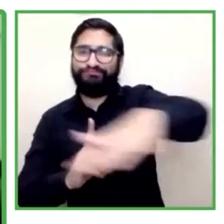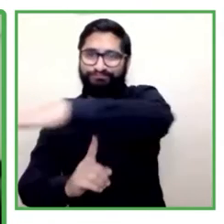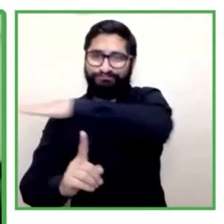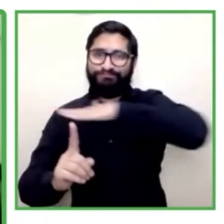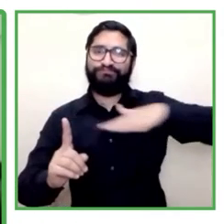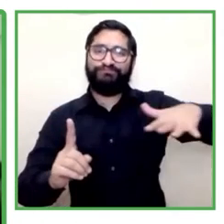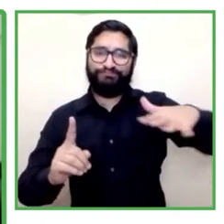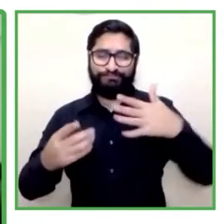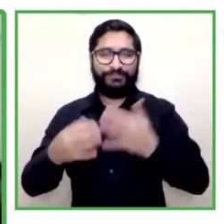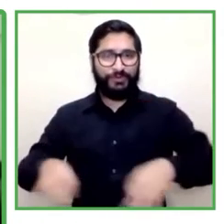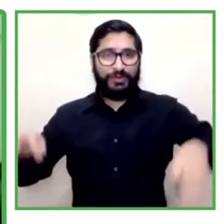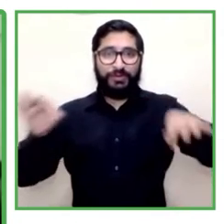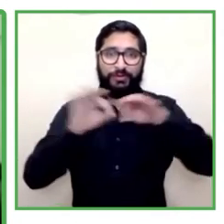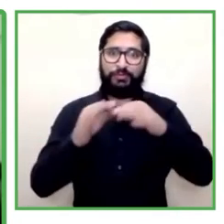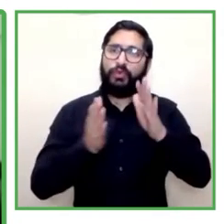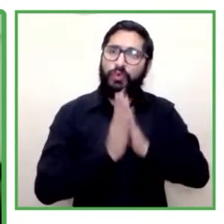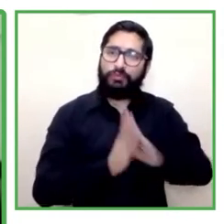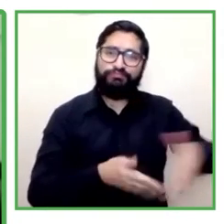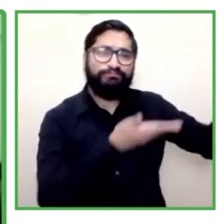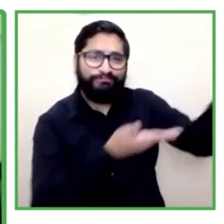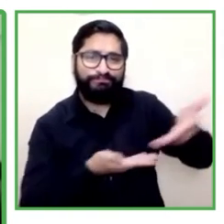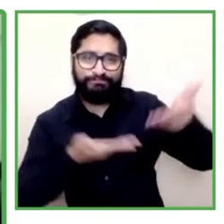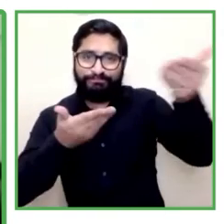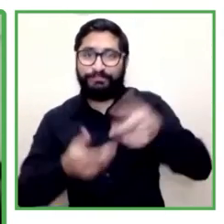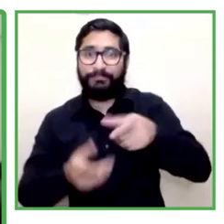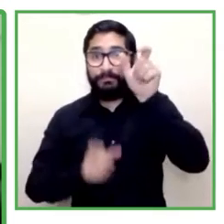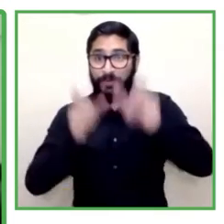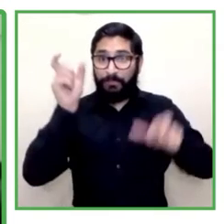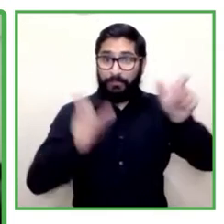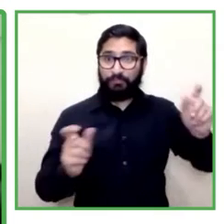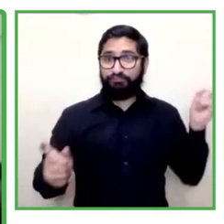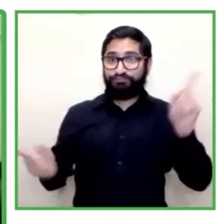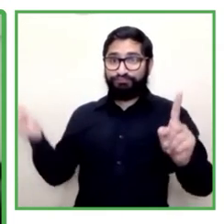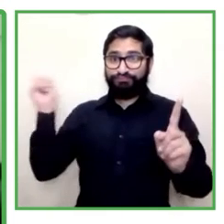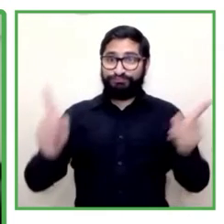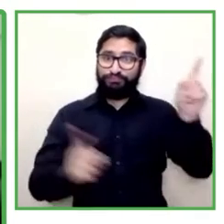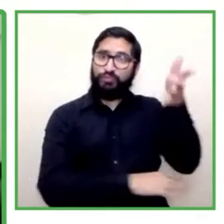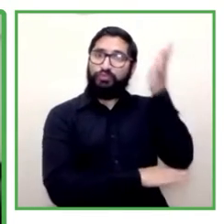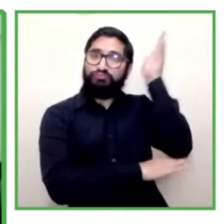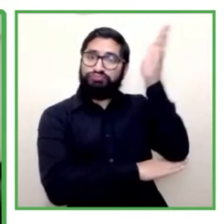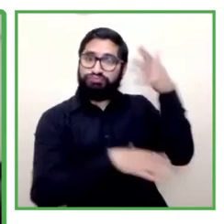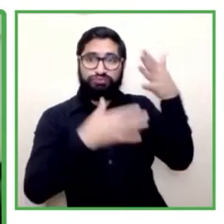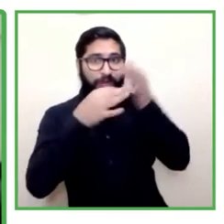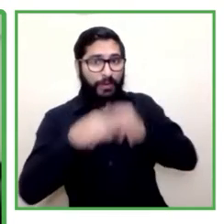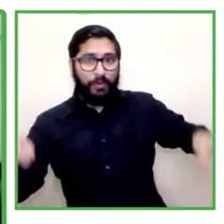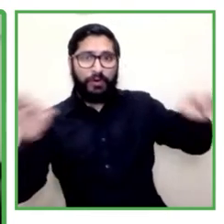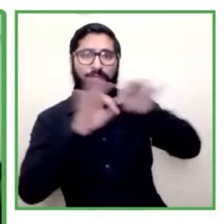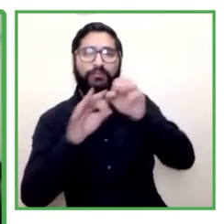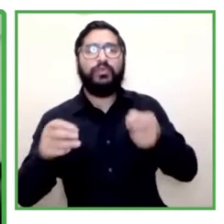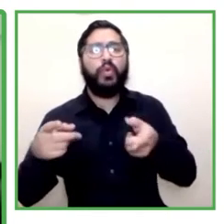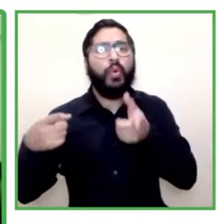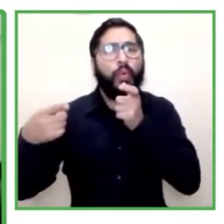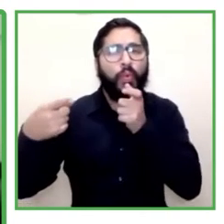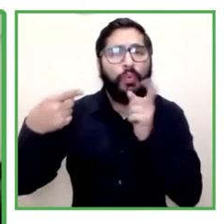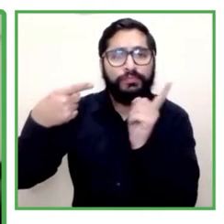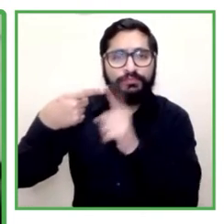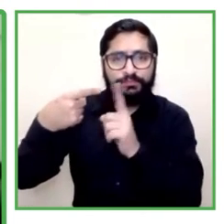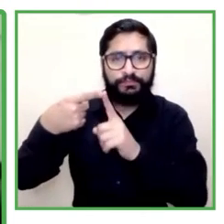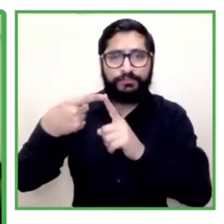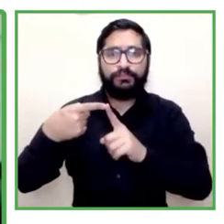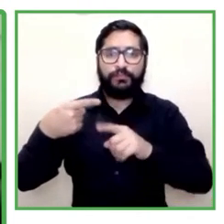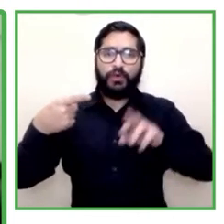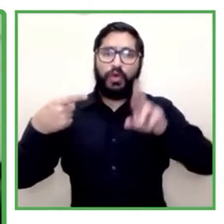a nuestros valiosos panelistas. Les voy a presentar a la primera de ellas, que es Rosa María Quirós,